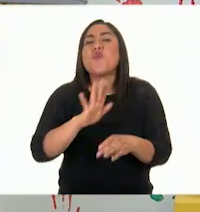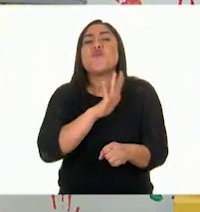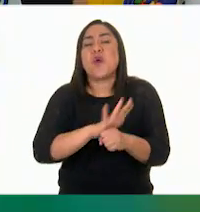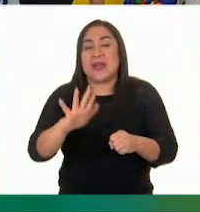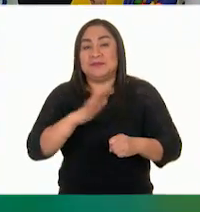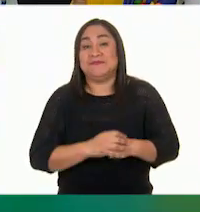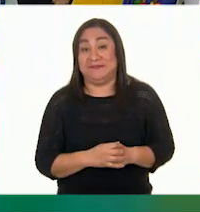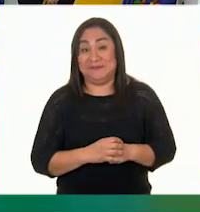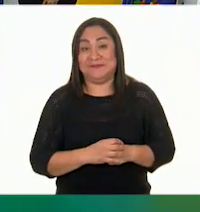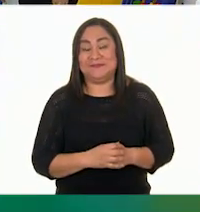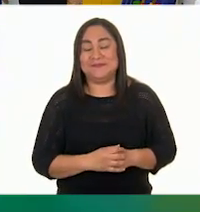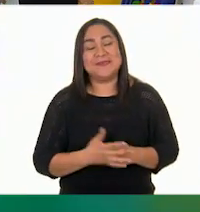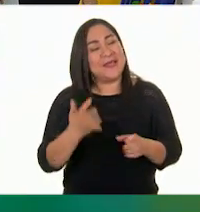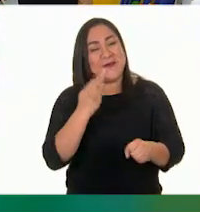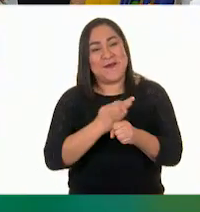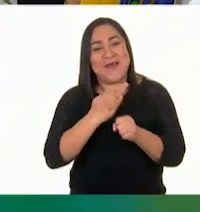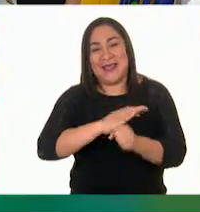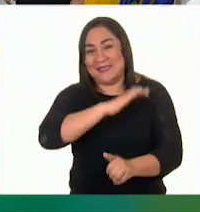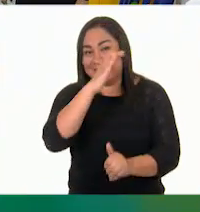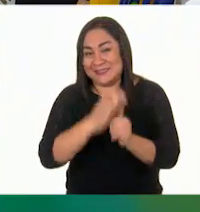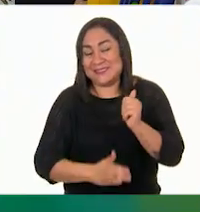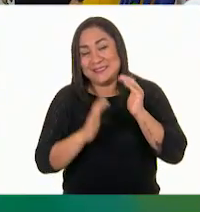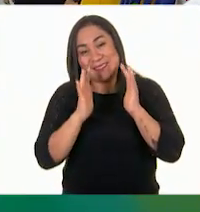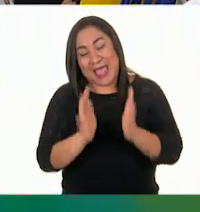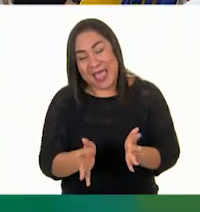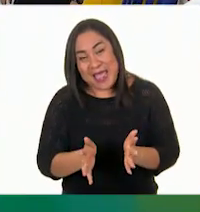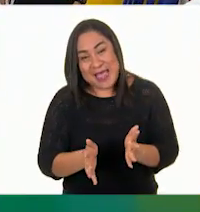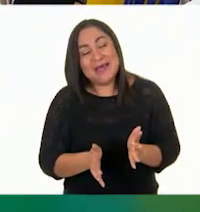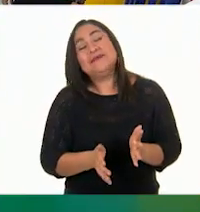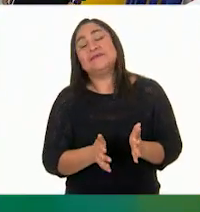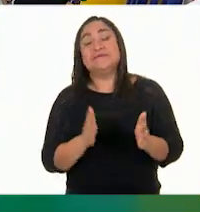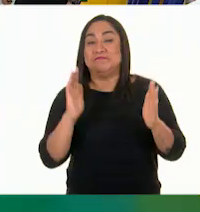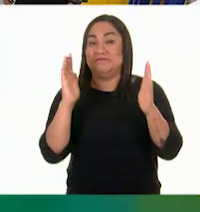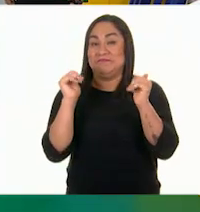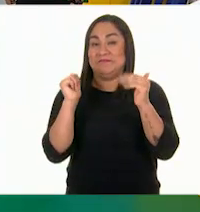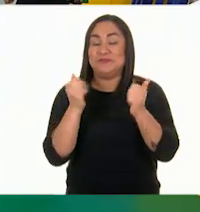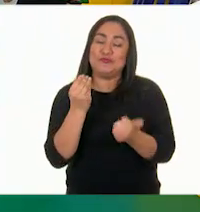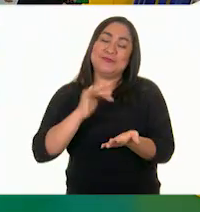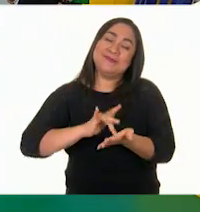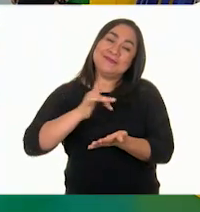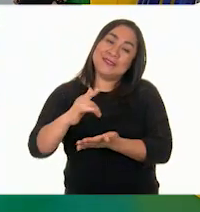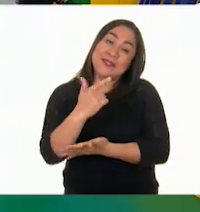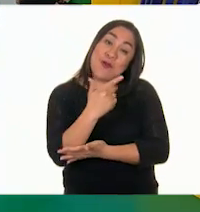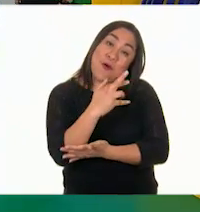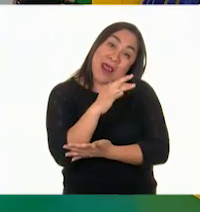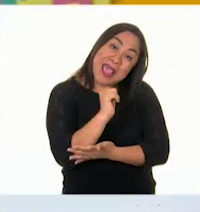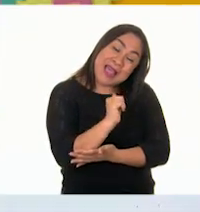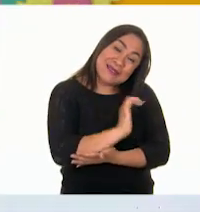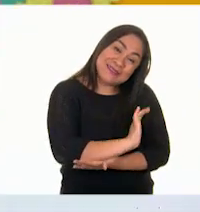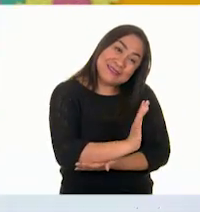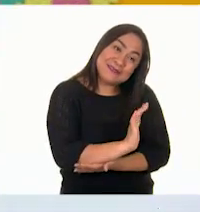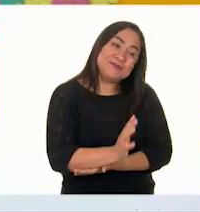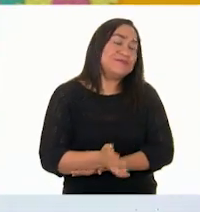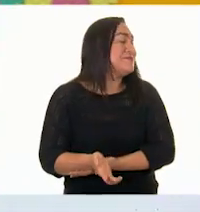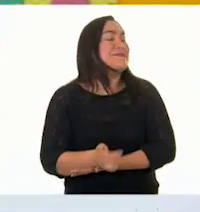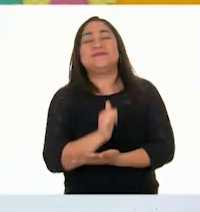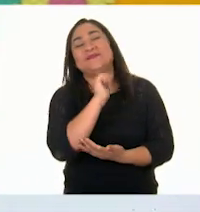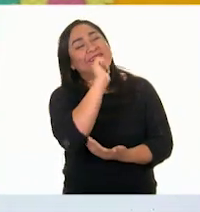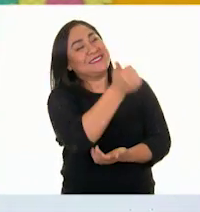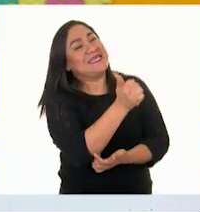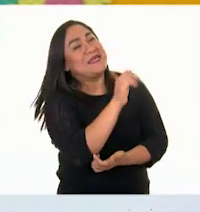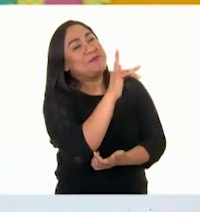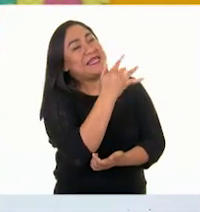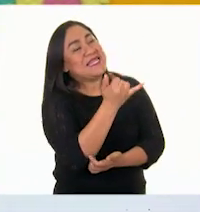Así es, por hoy hemos terminado, se nos termina el tiempo y tenemos que despedirnos. Muchas gracias Gloria por acompañarnos. Ay, de nada Pili,